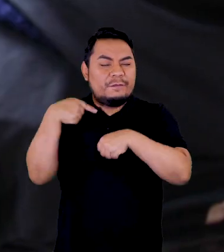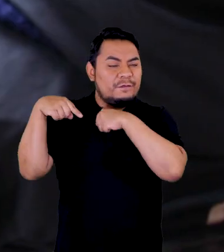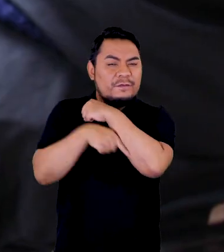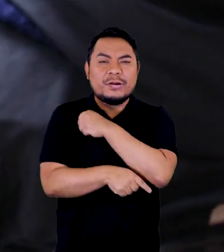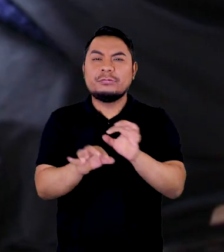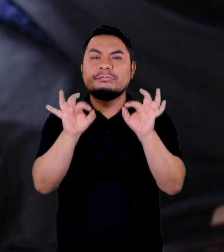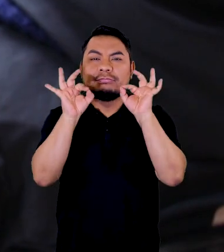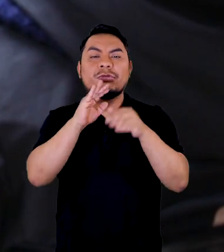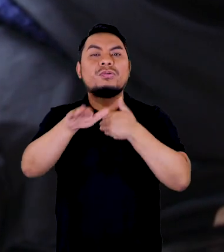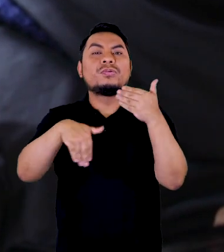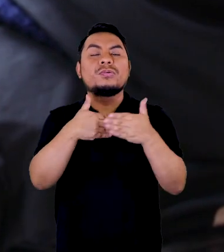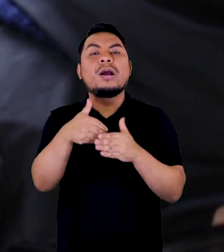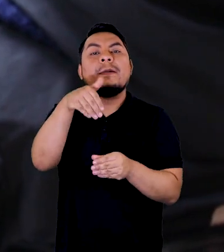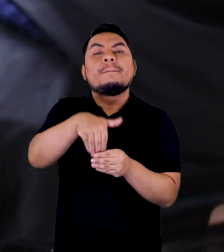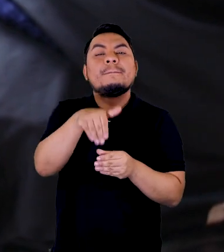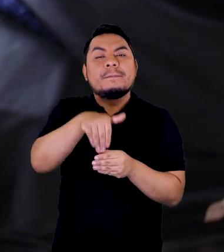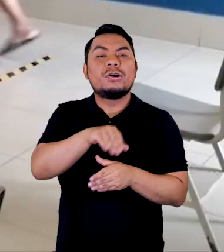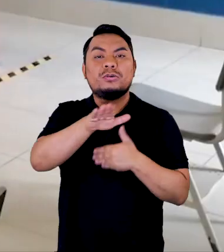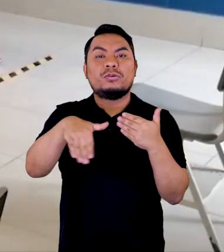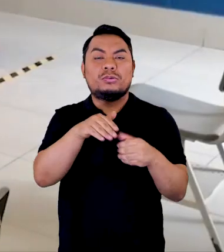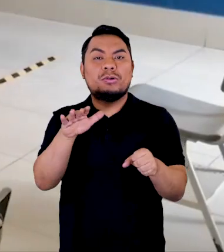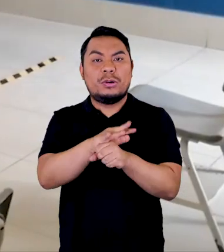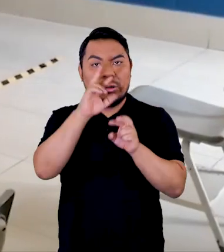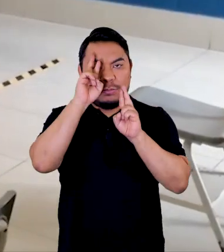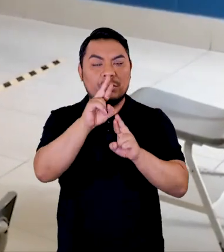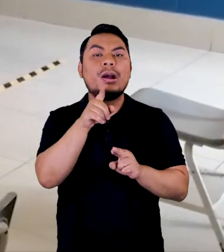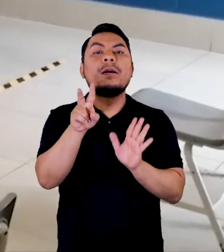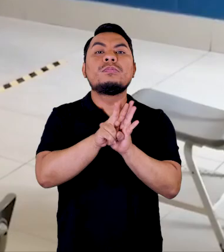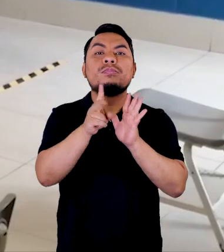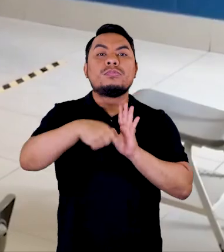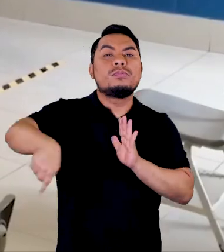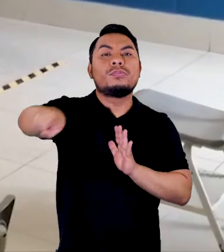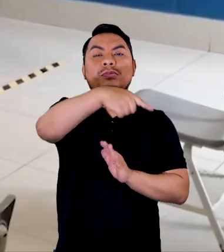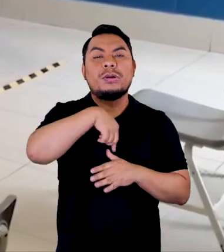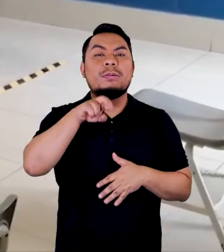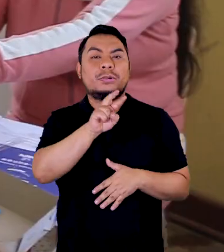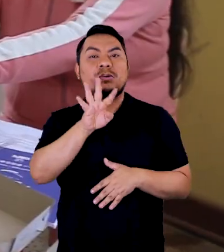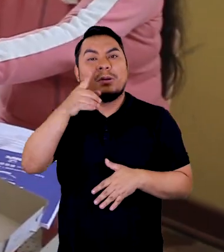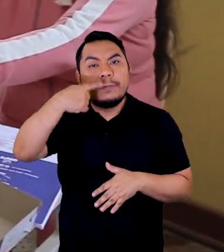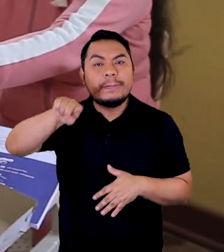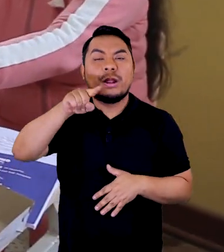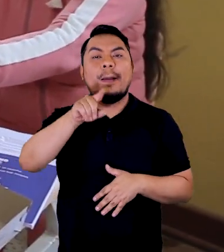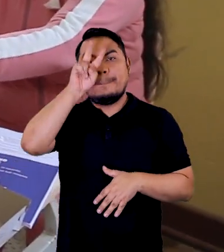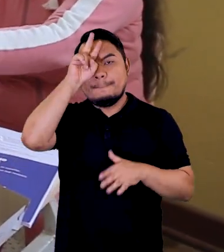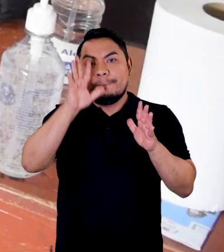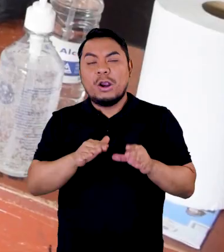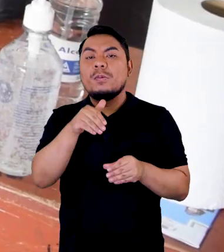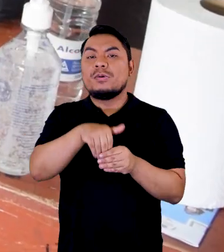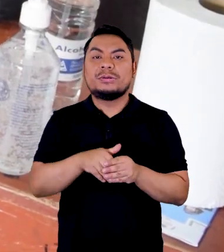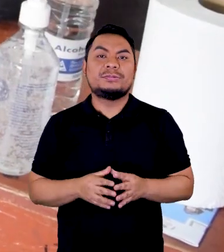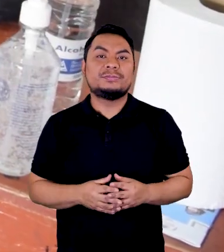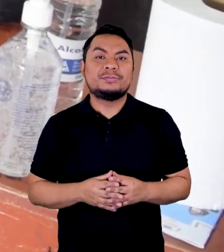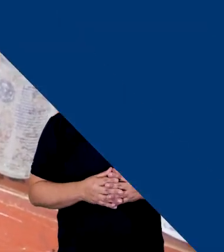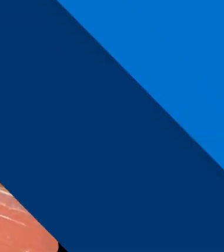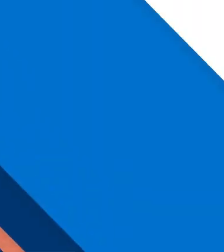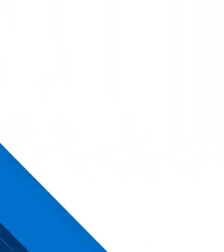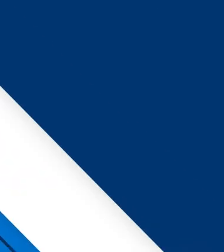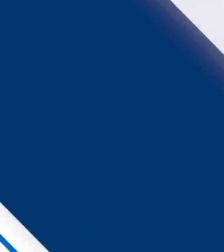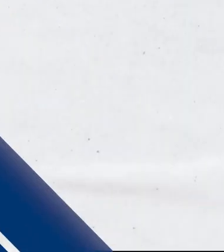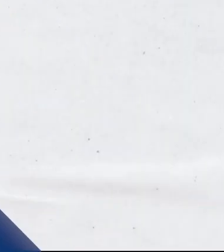y efectivo para procesar los votos y se cumpla la voluntad popular de más de 24 millones de peruanas y peruanos.